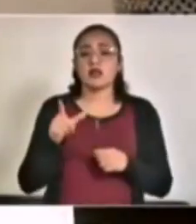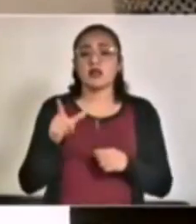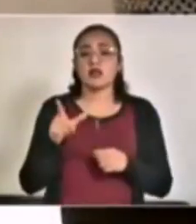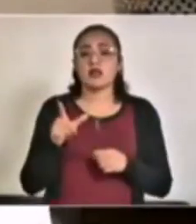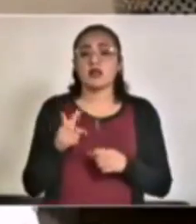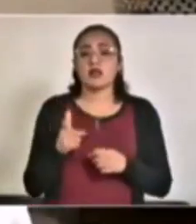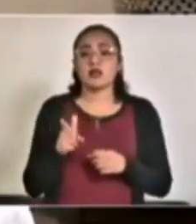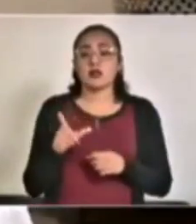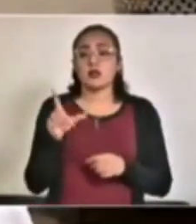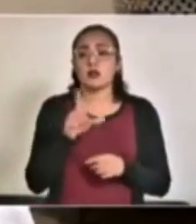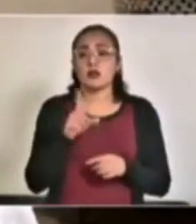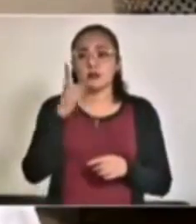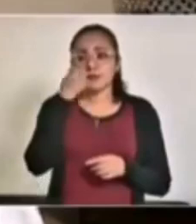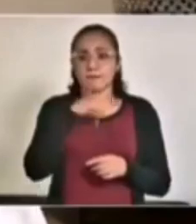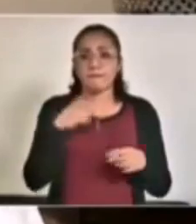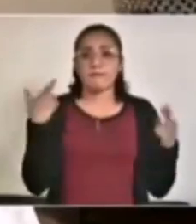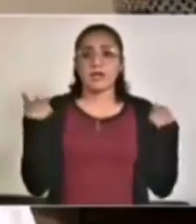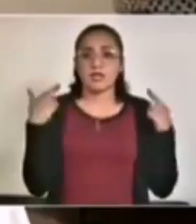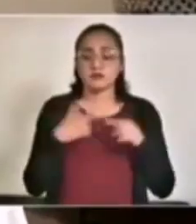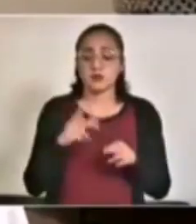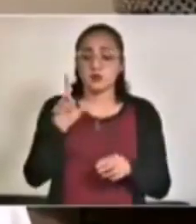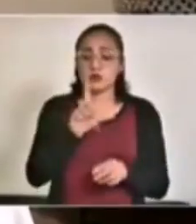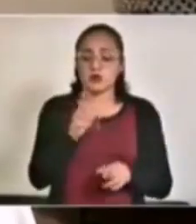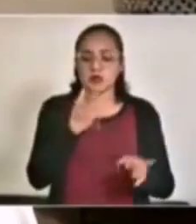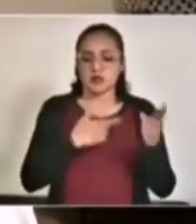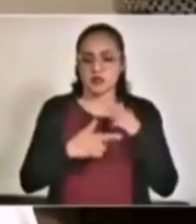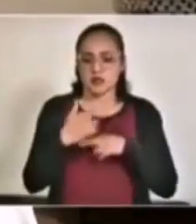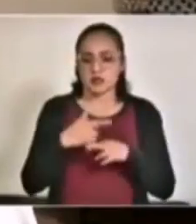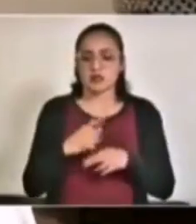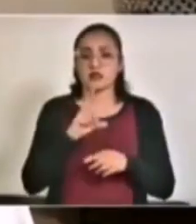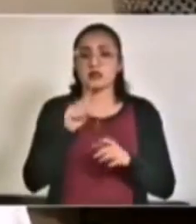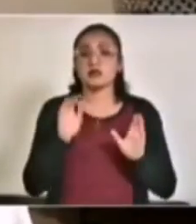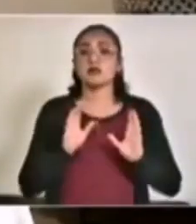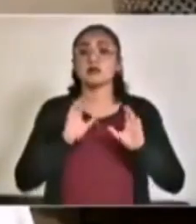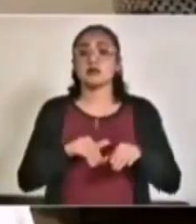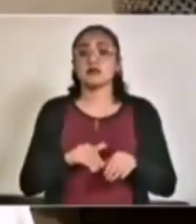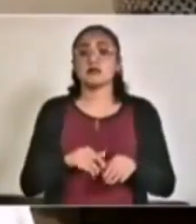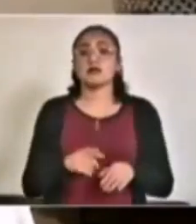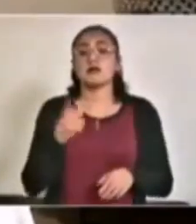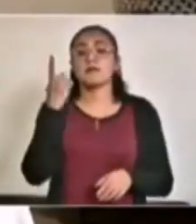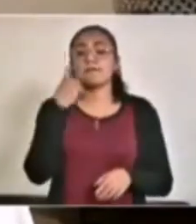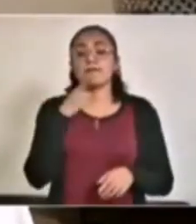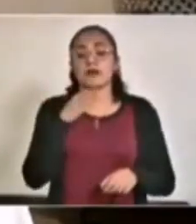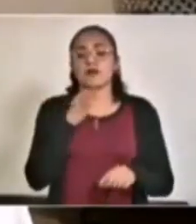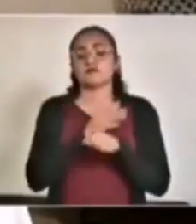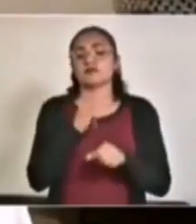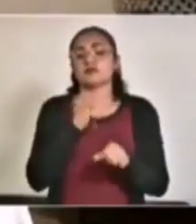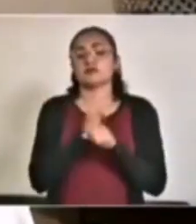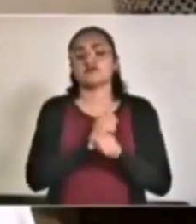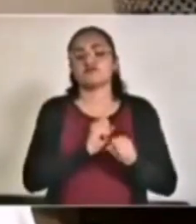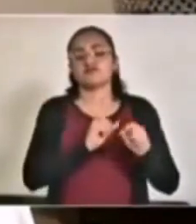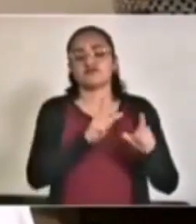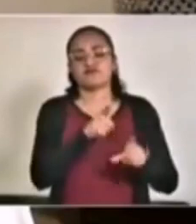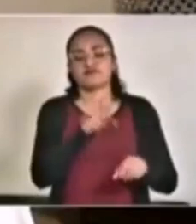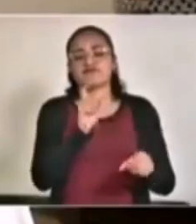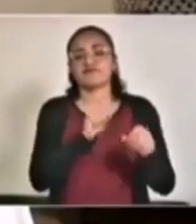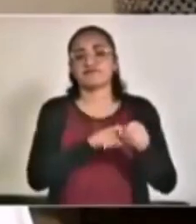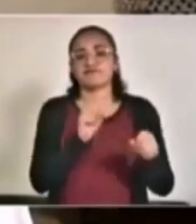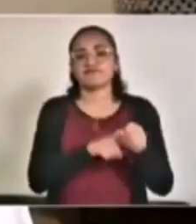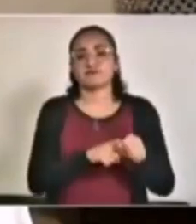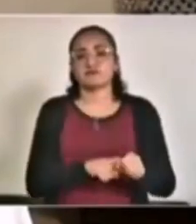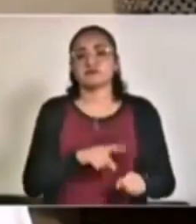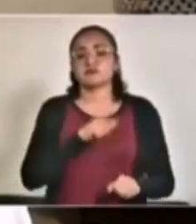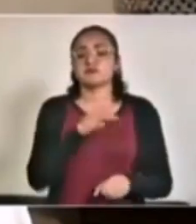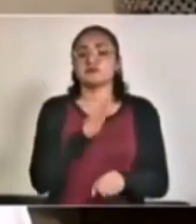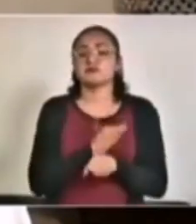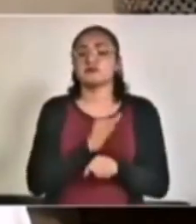los maestros, las inscripciones es de manera virtual, las cuotas las